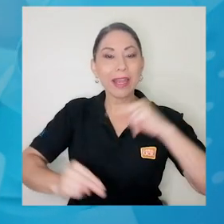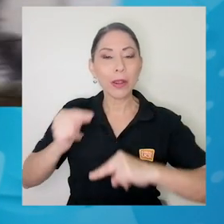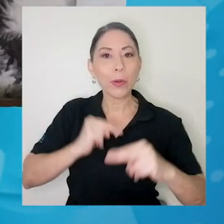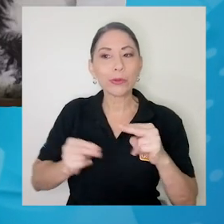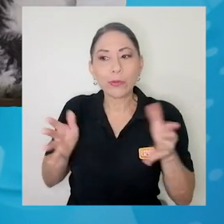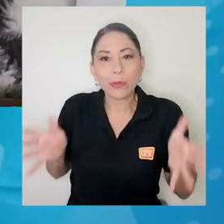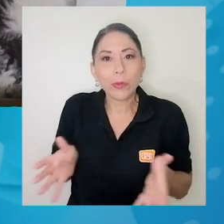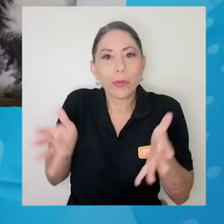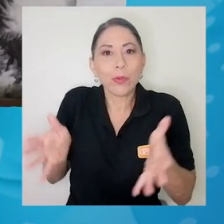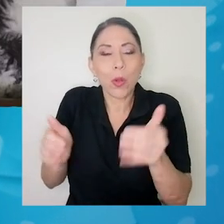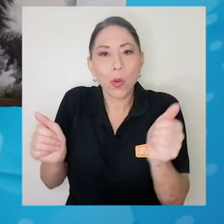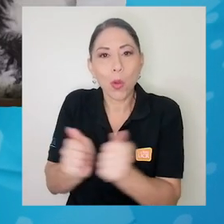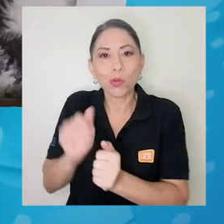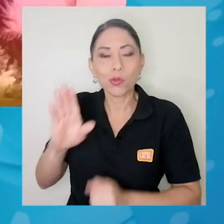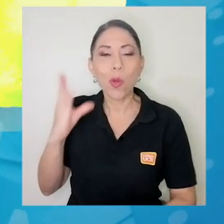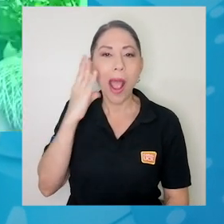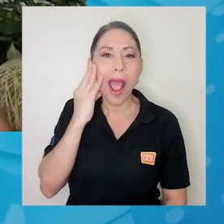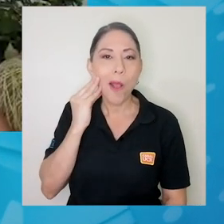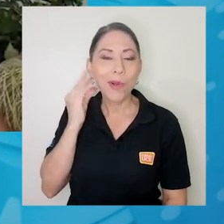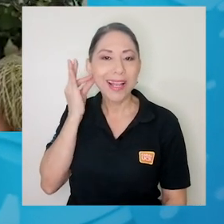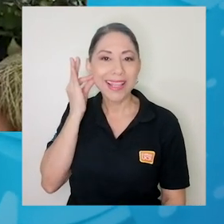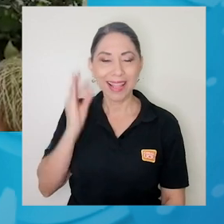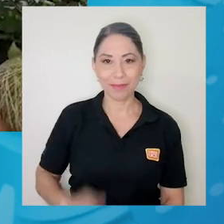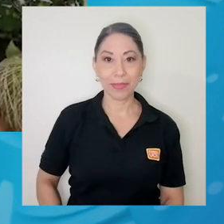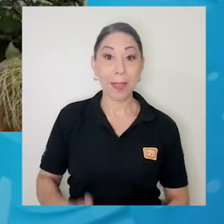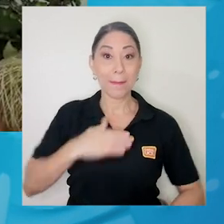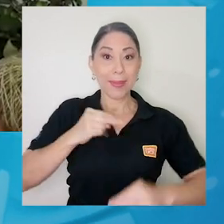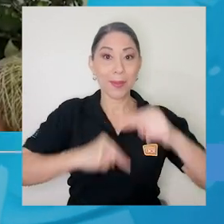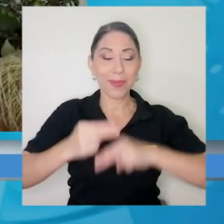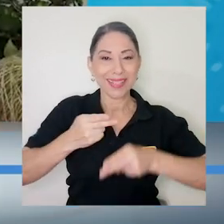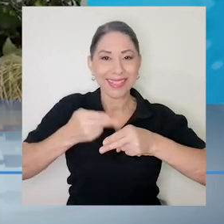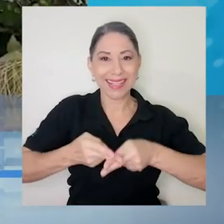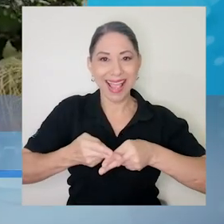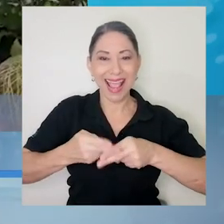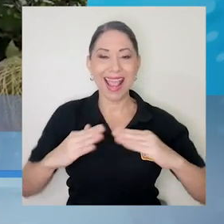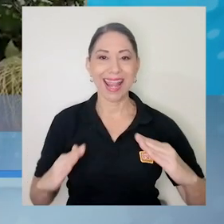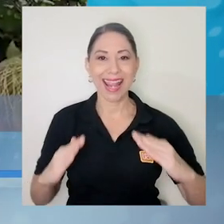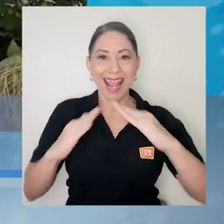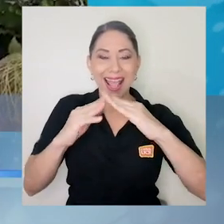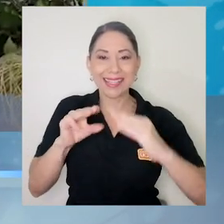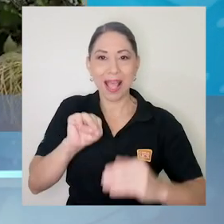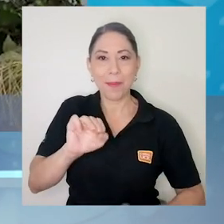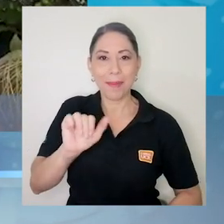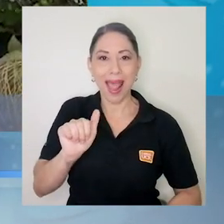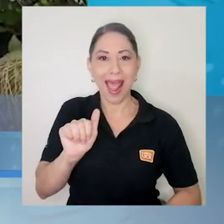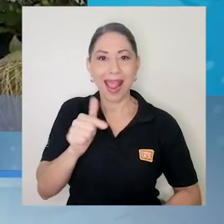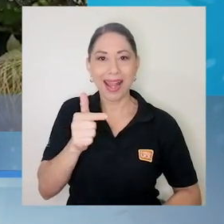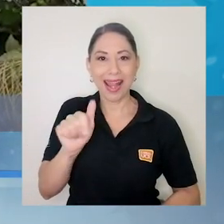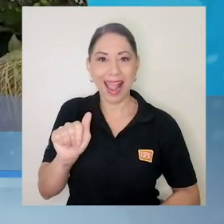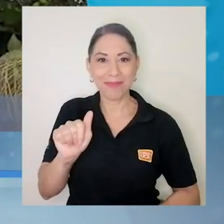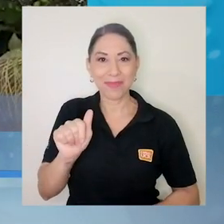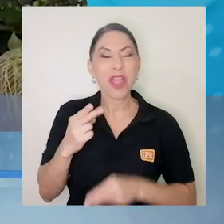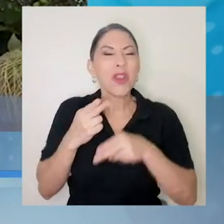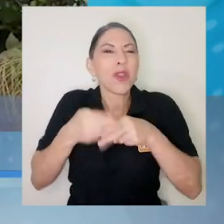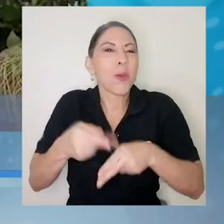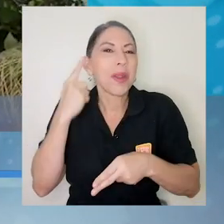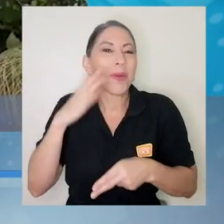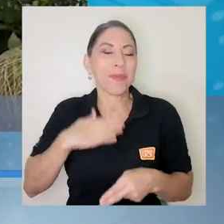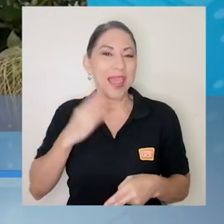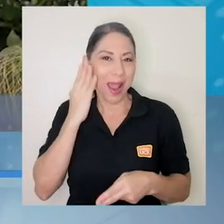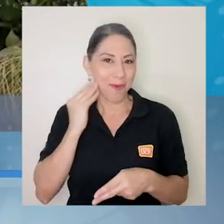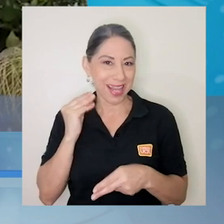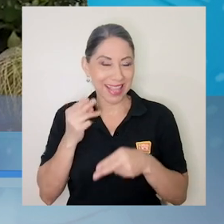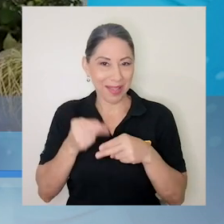inspirado en su abuelita. Mi emprendimiento se llama Casa Maga, el nombre es por mi abuelita Margarita, a la que le decíamos